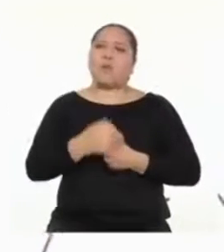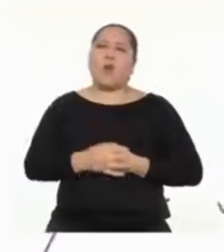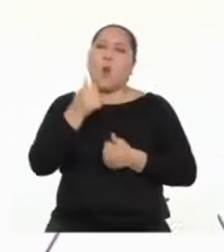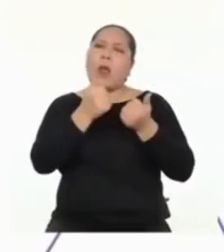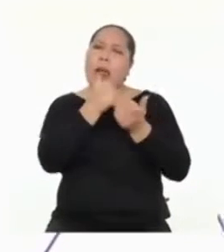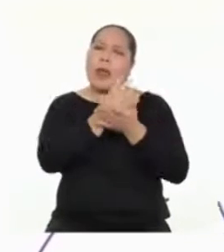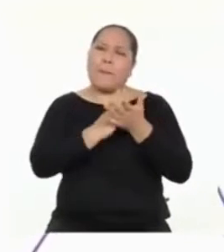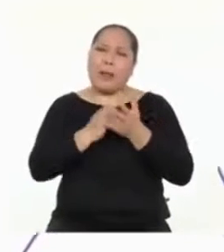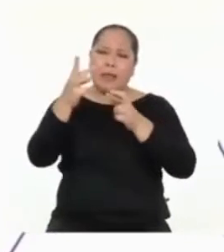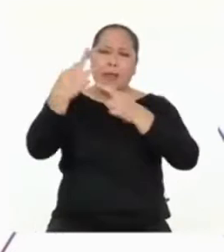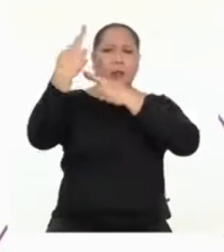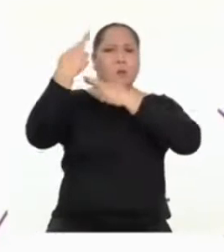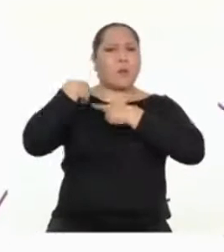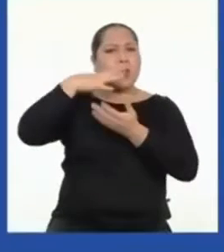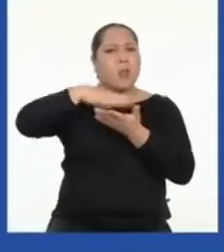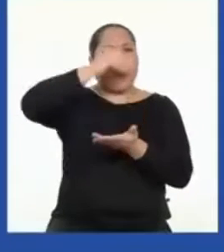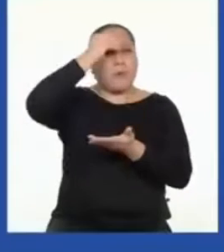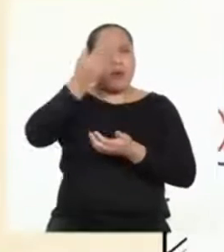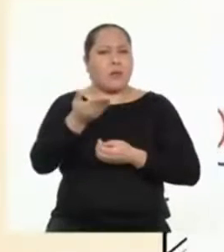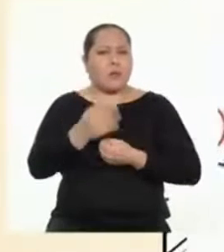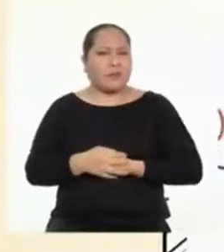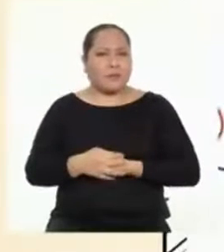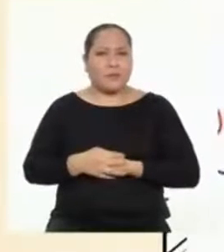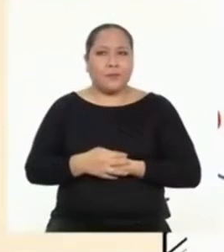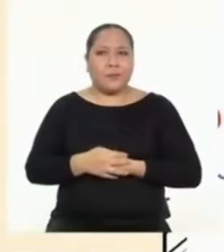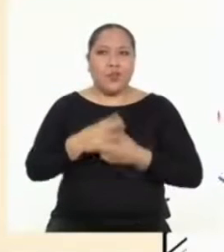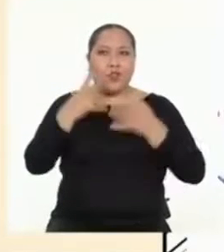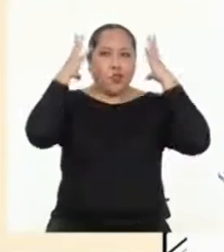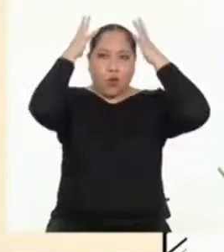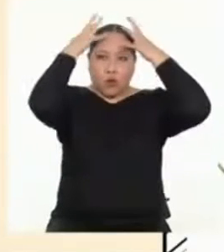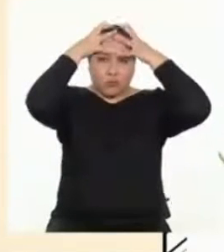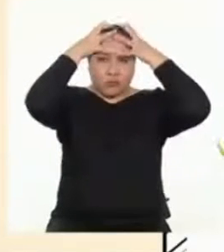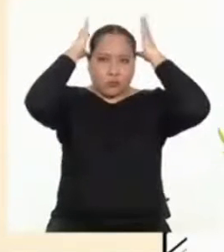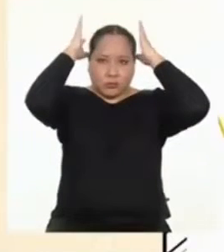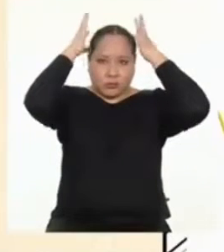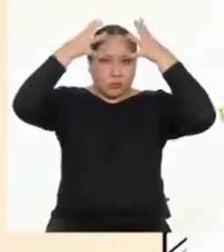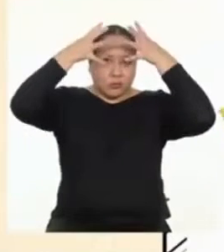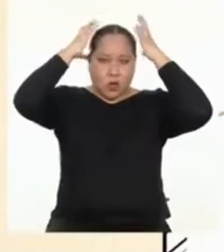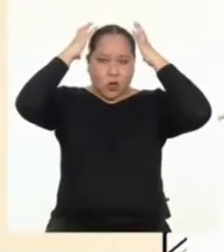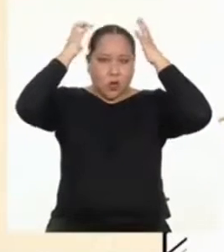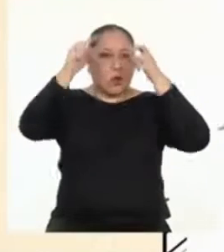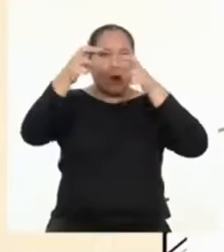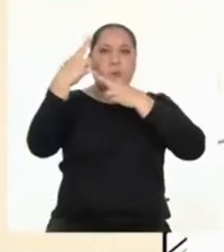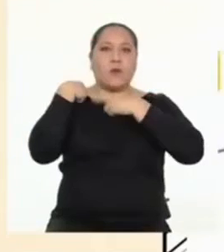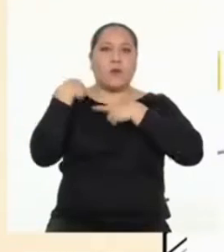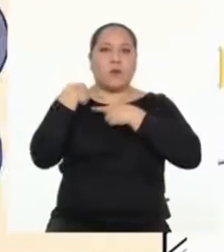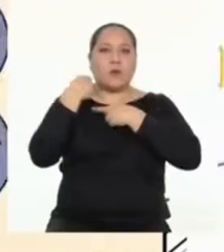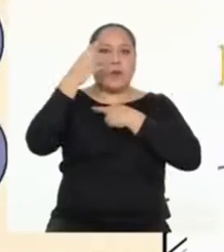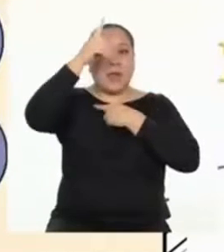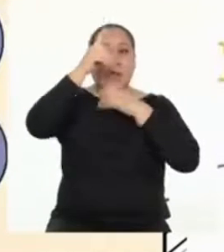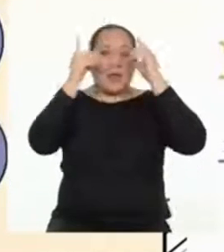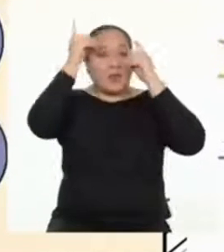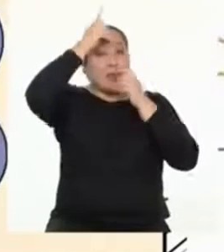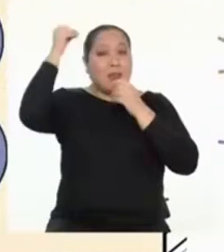parte del cerebro está encargada del aprendizaje? Todo nuestro cerebro está encargado del aprendizaje. Tenemos un hemisferio